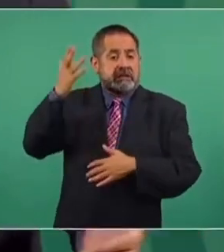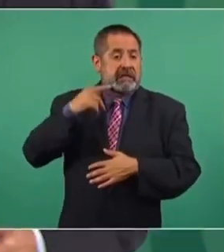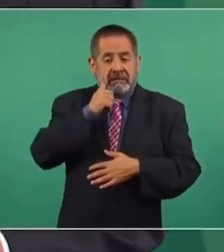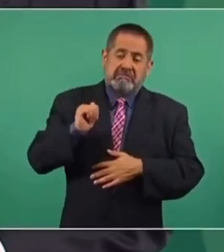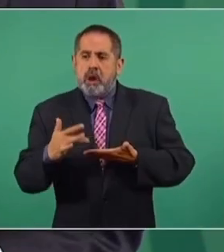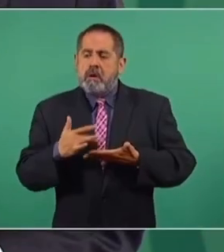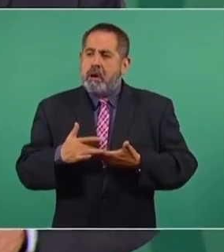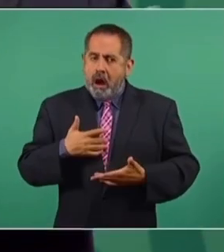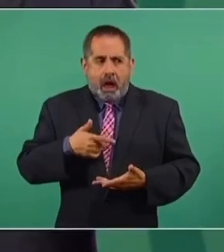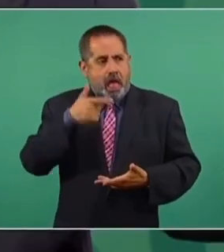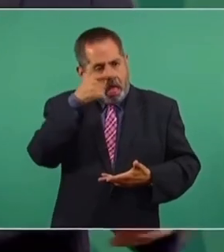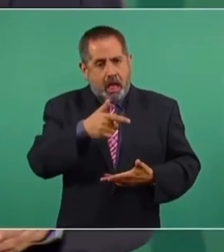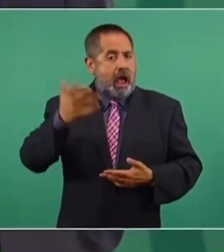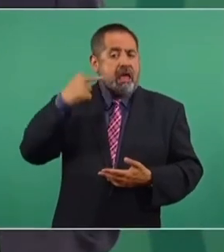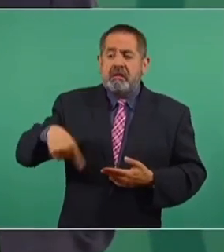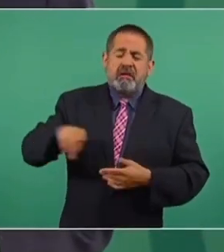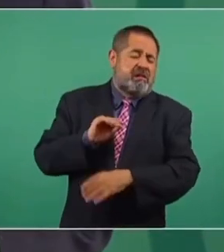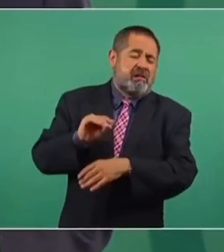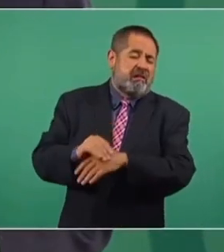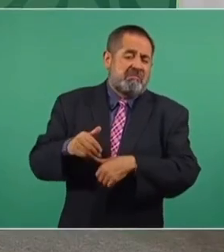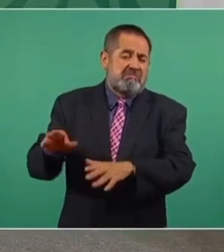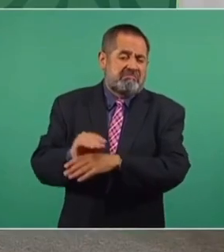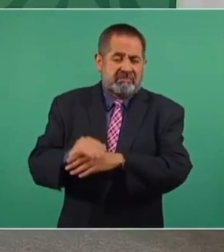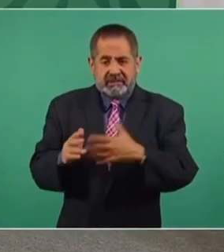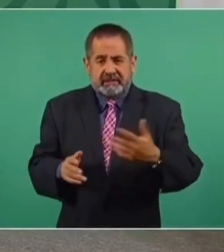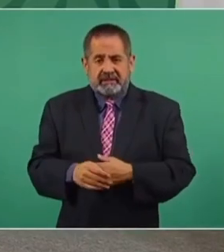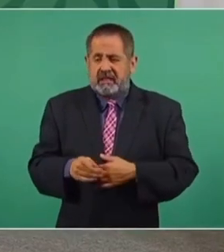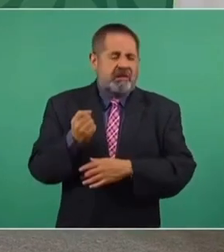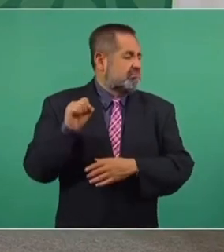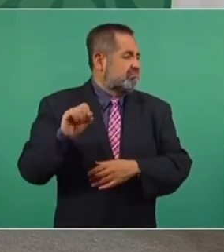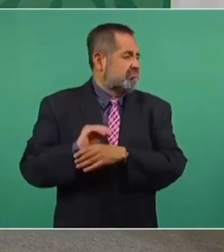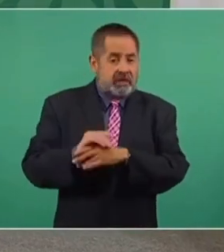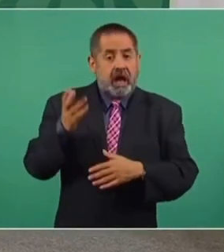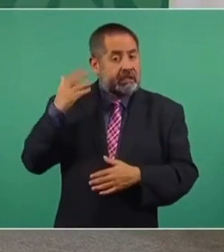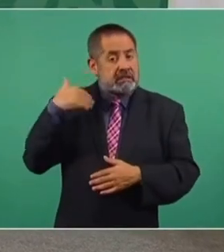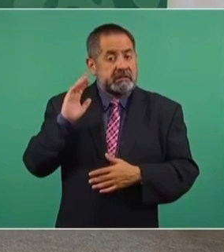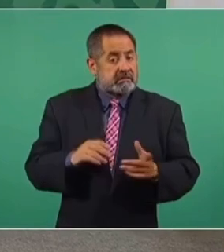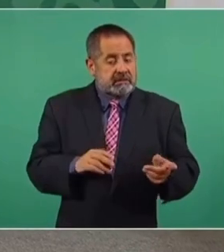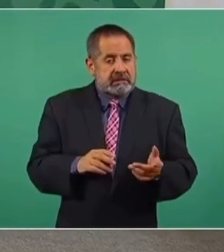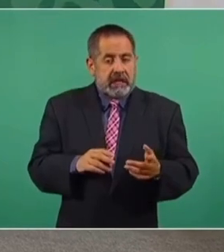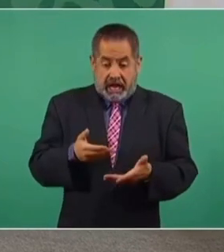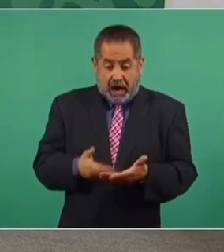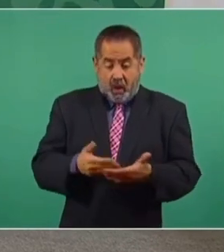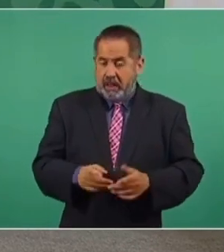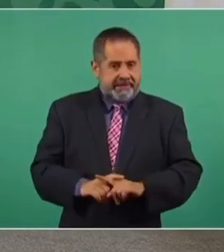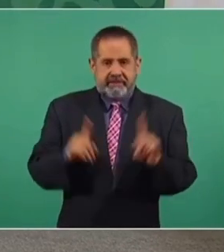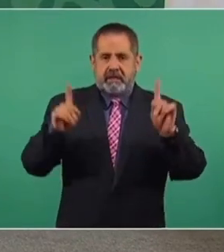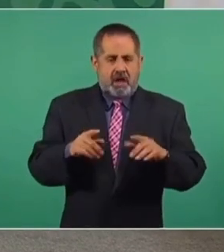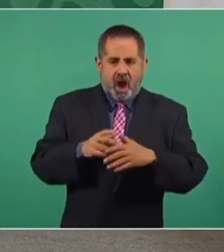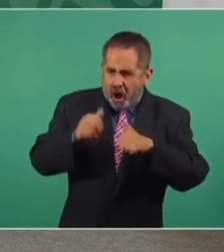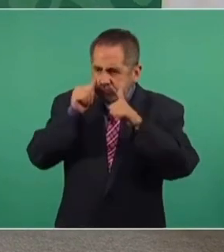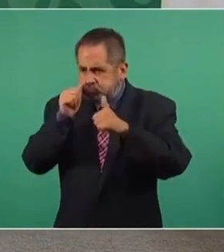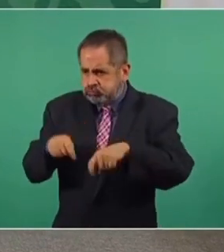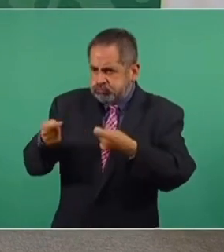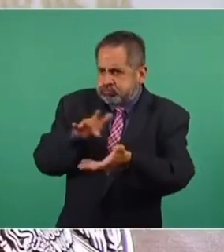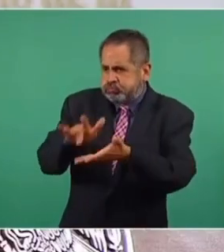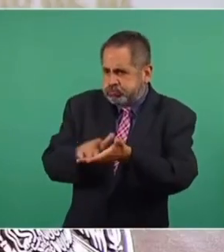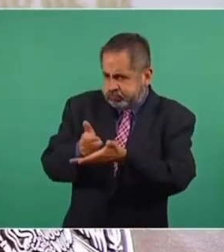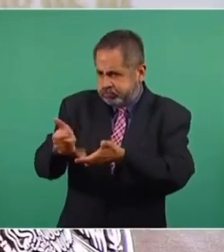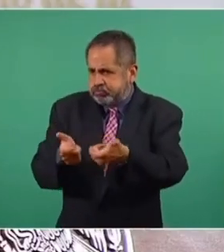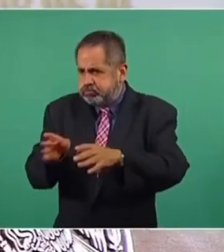recibía nada, porque no eran tomados en cuenta, porque se les daba la espalda. Y de repente empiezan a recibir